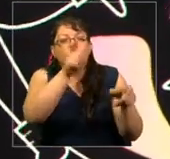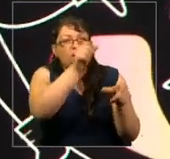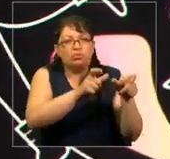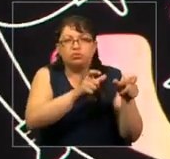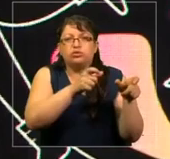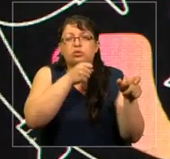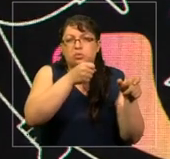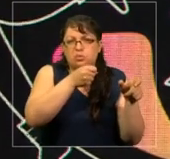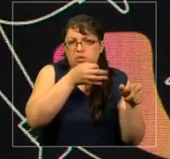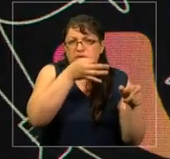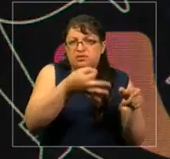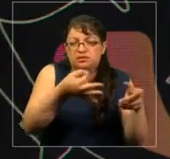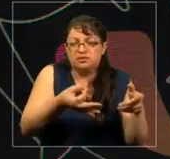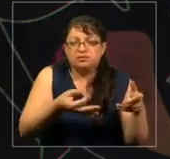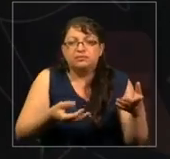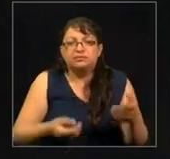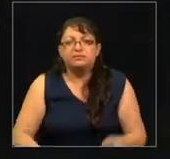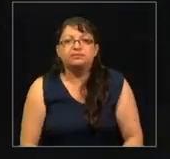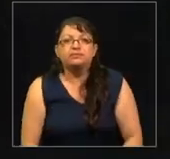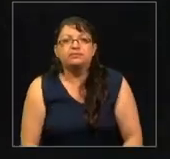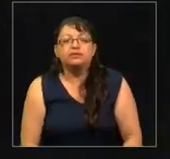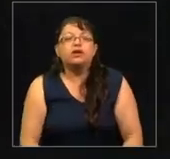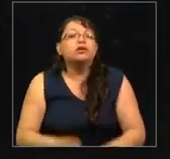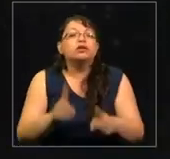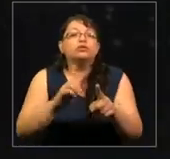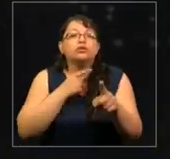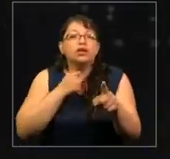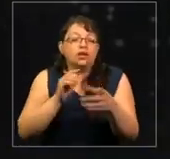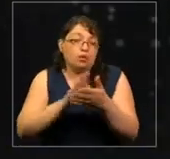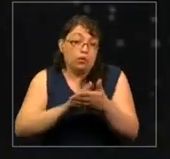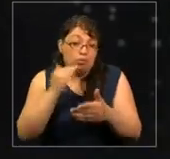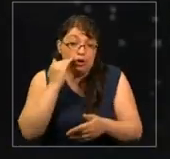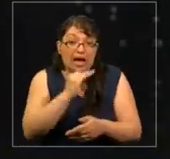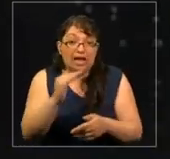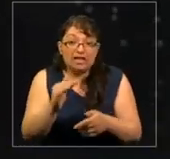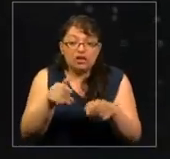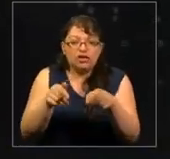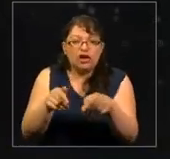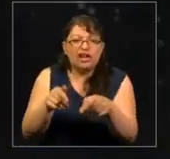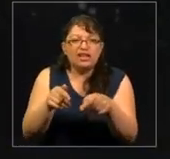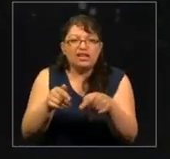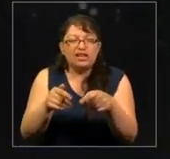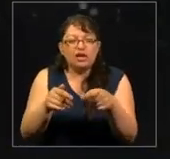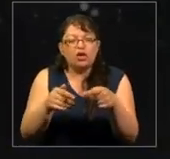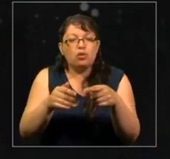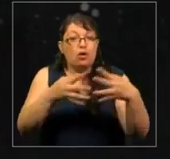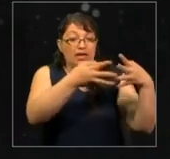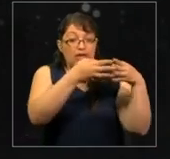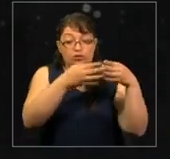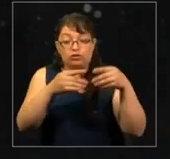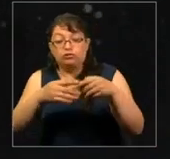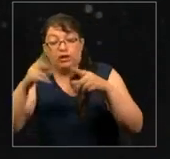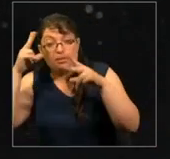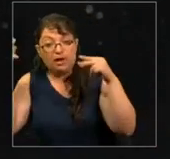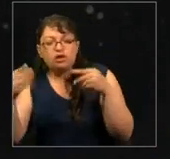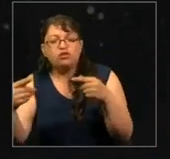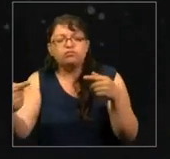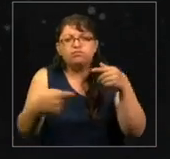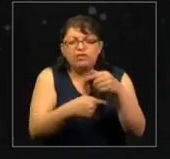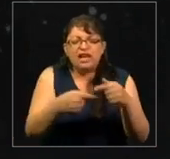de los medios dijo, bueno, si no quieres que tu niño se trate tan terriblemente a la frontera, no los traigas a la frontera.